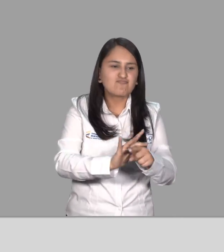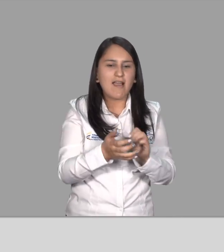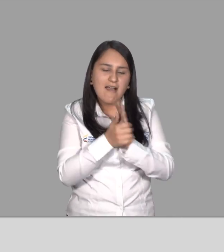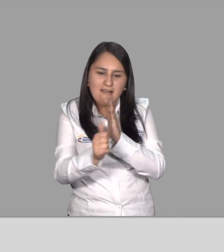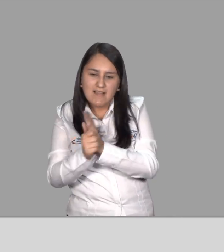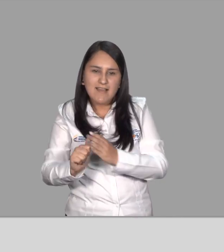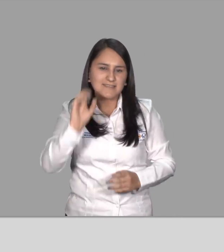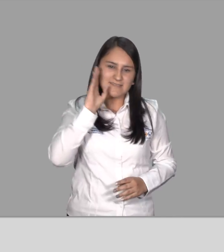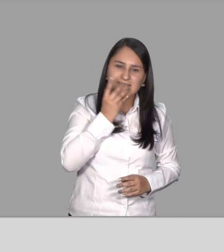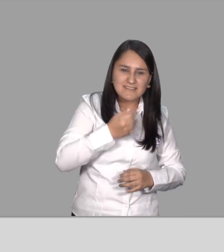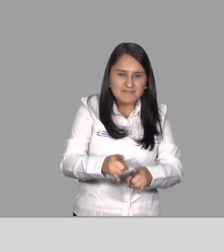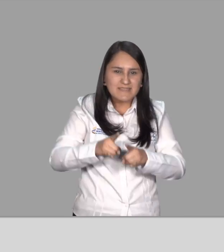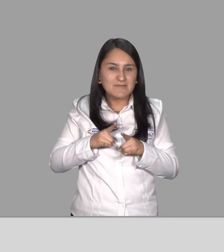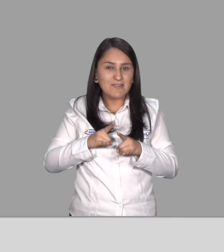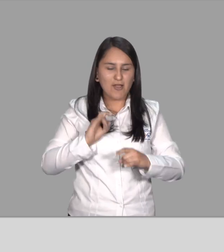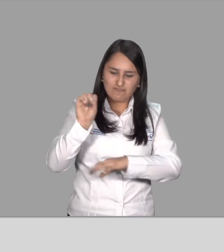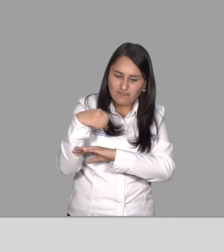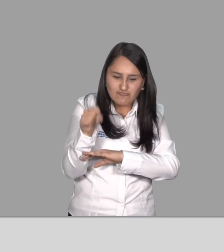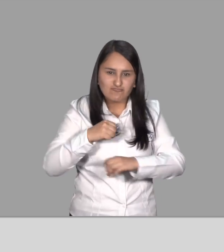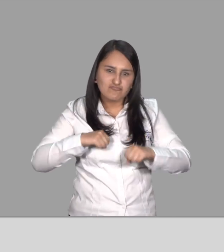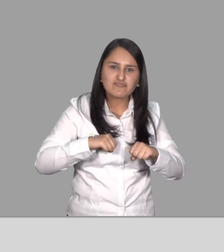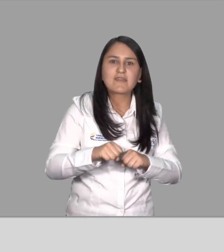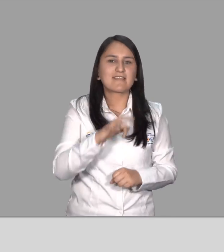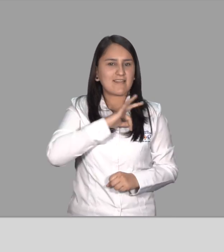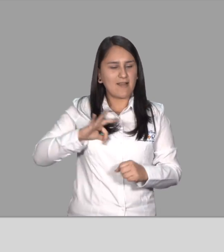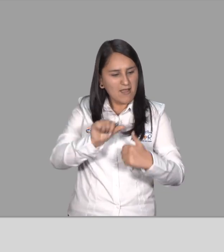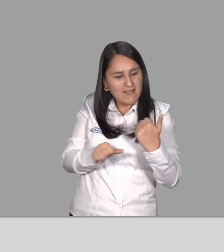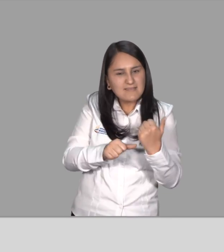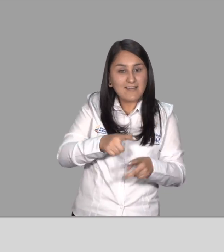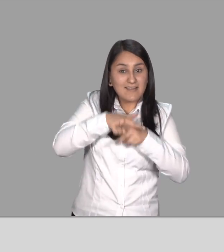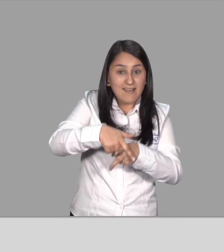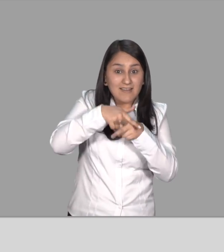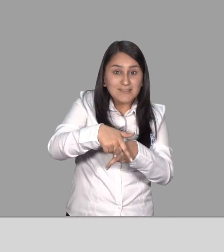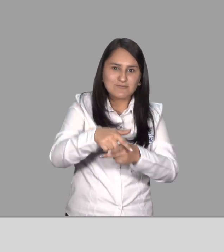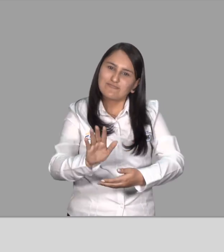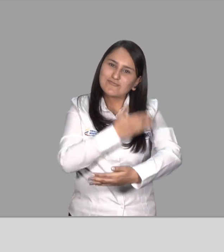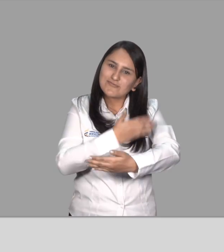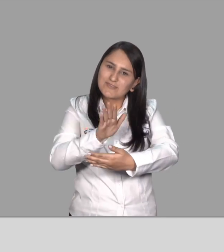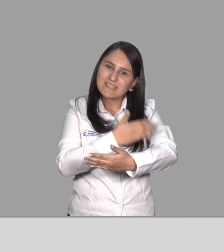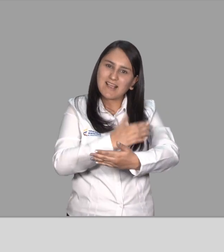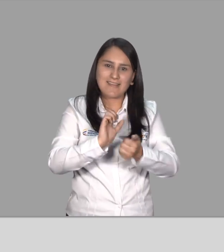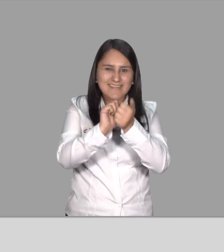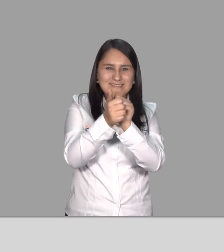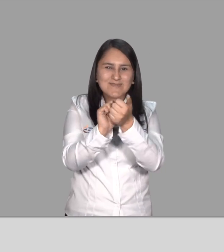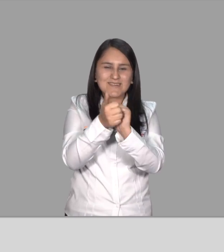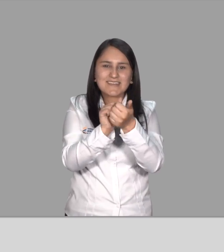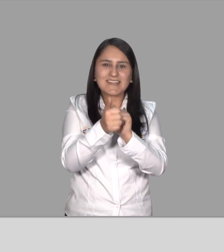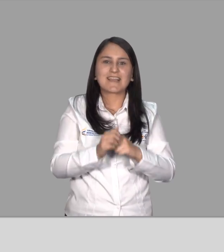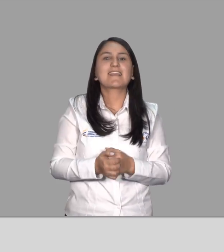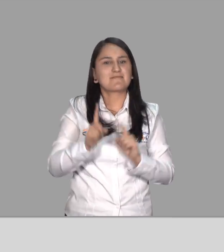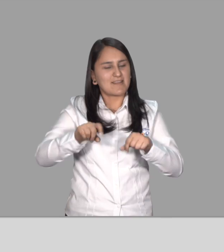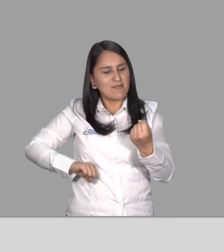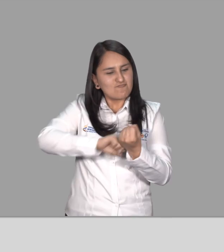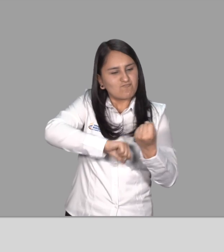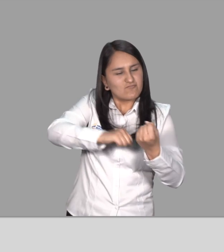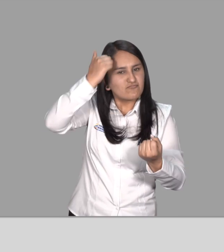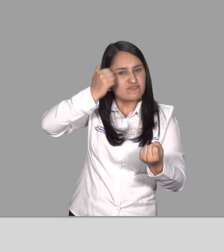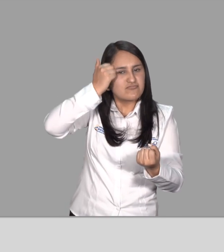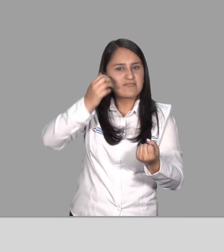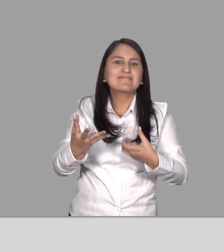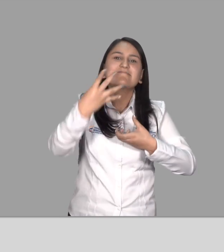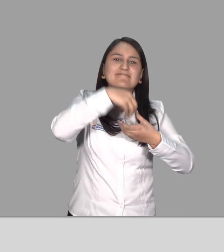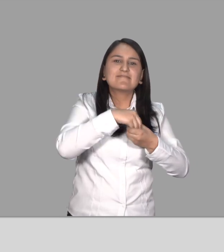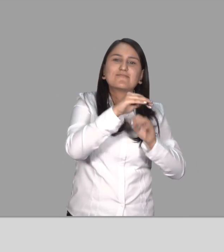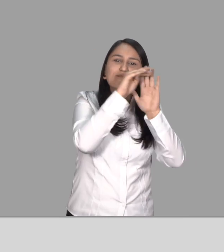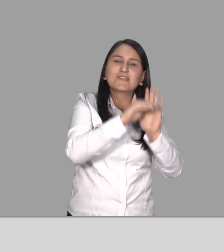superceptivas y motrices Terapia asistida con caballos, música, deporte Y apoyo pedagógico en el marco del